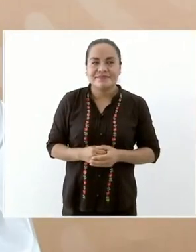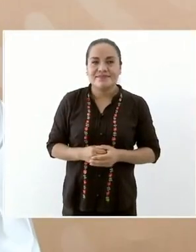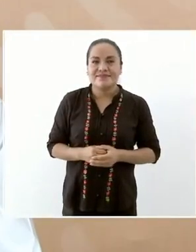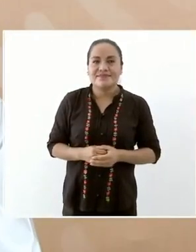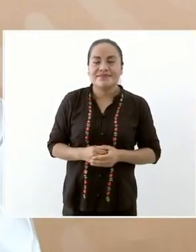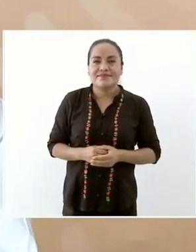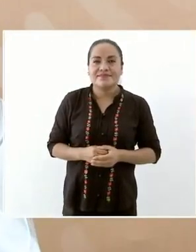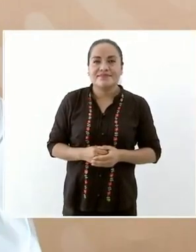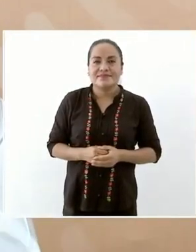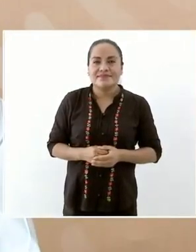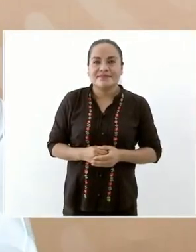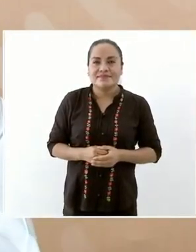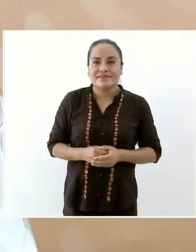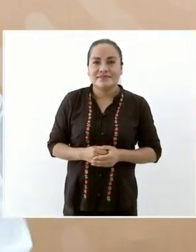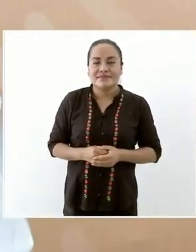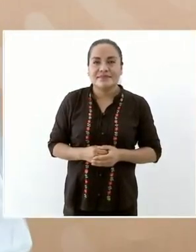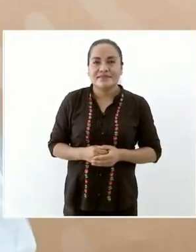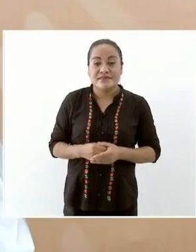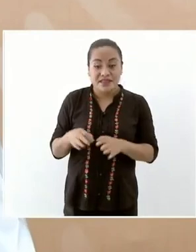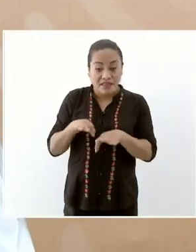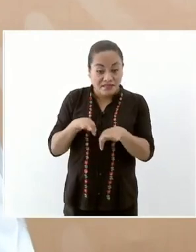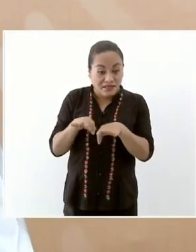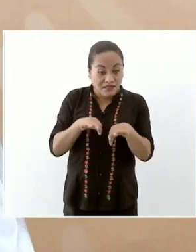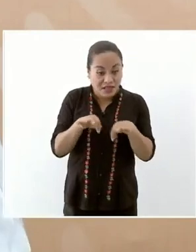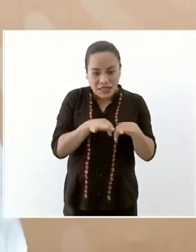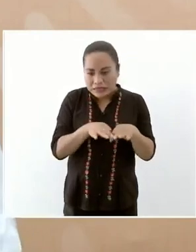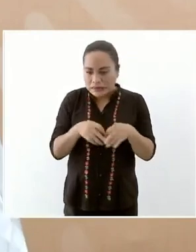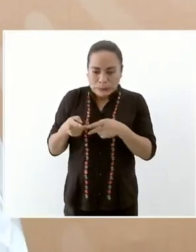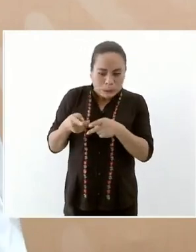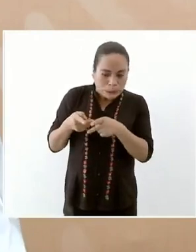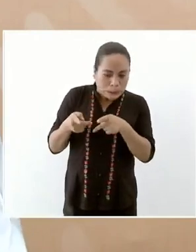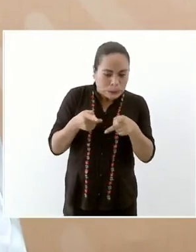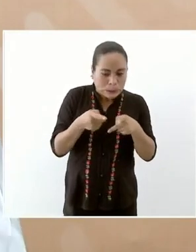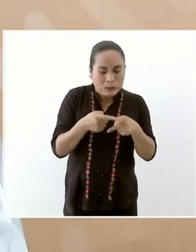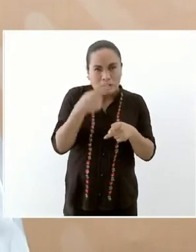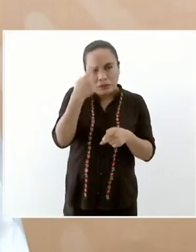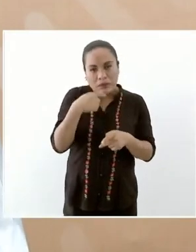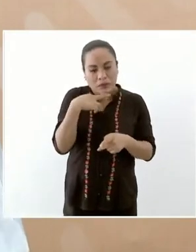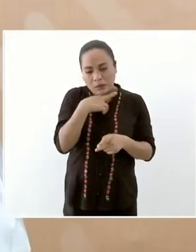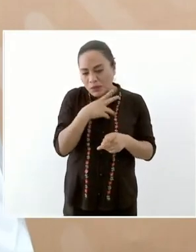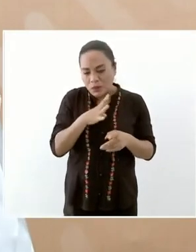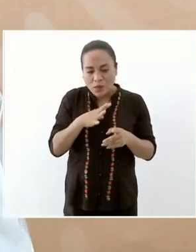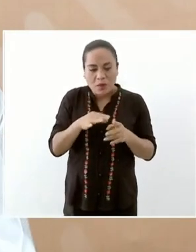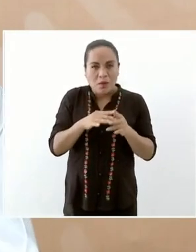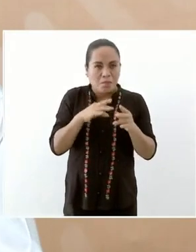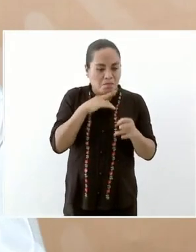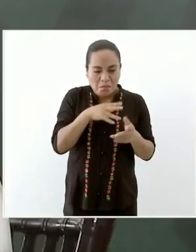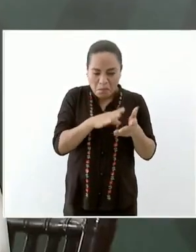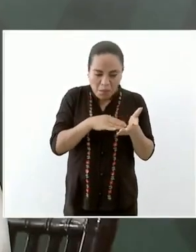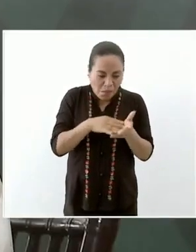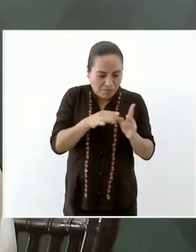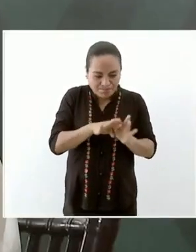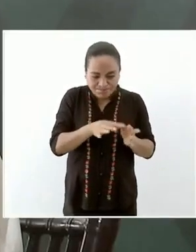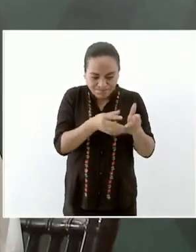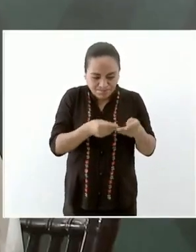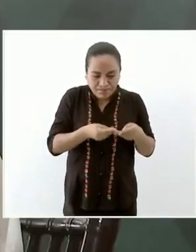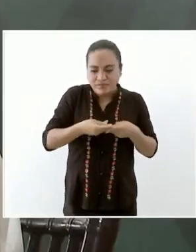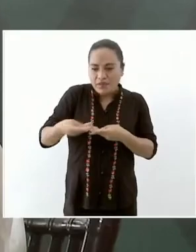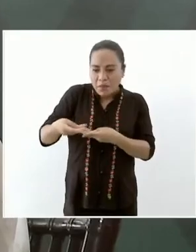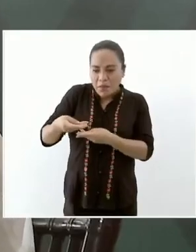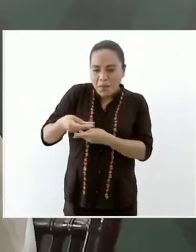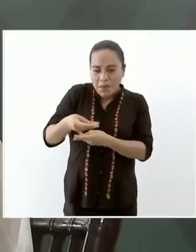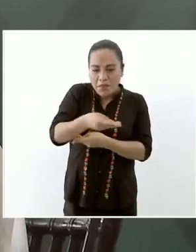trabajar para hacer las órdenes o sea este y entregarle a la gente